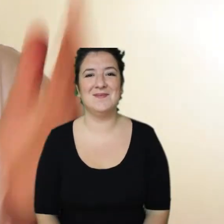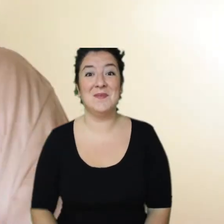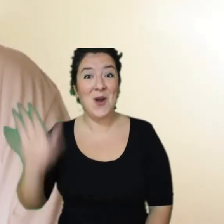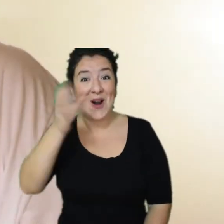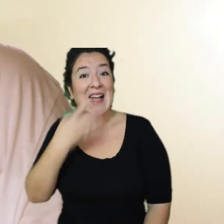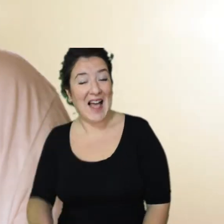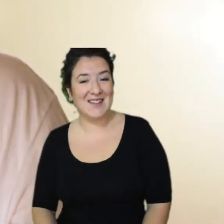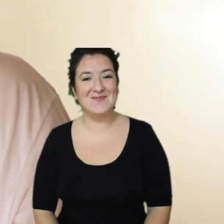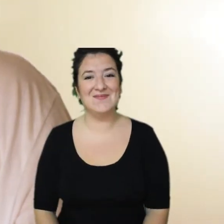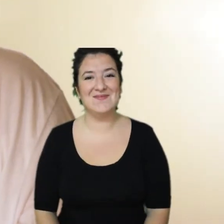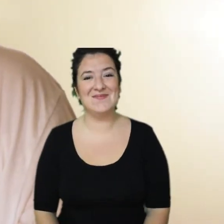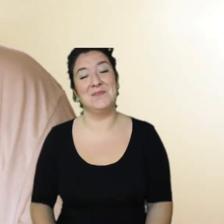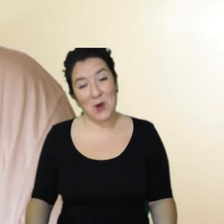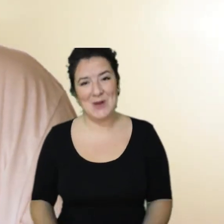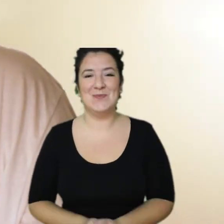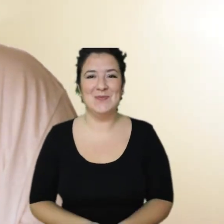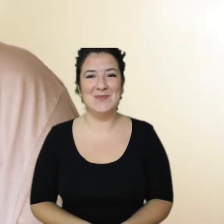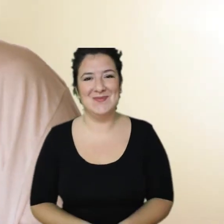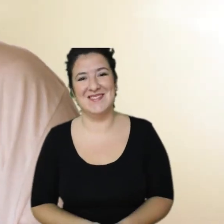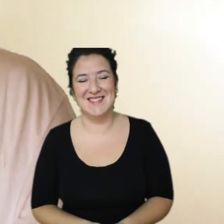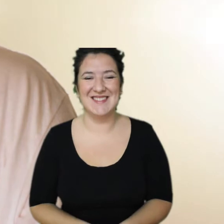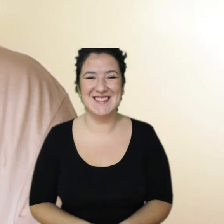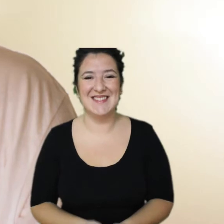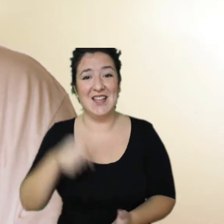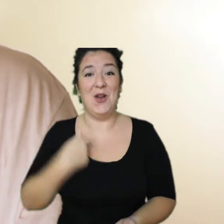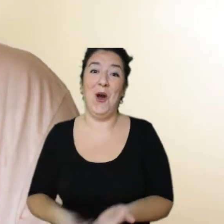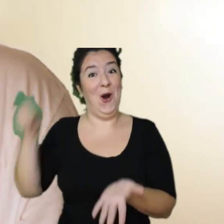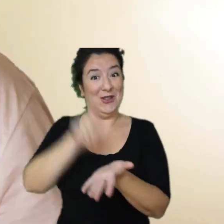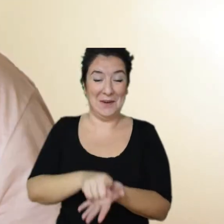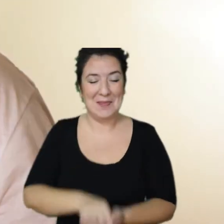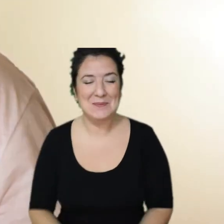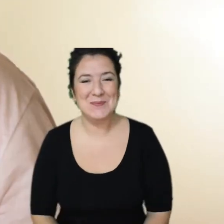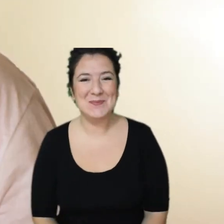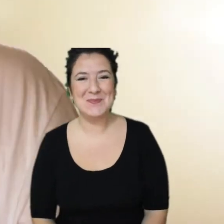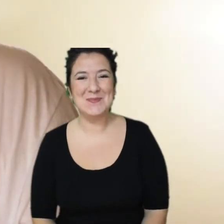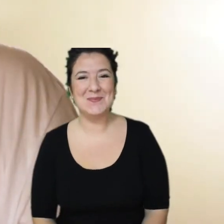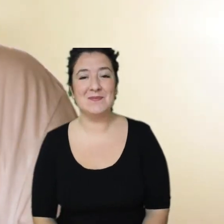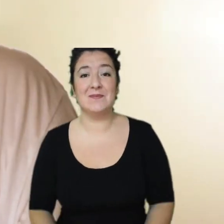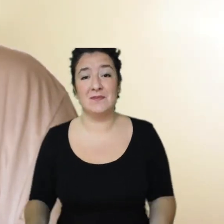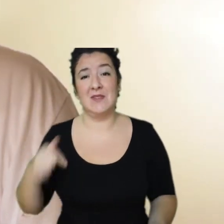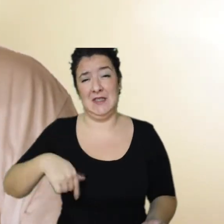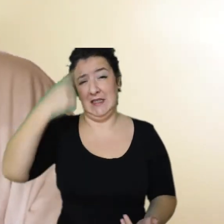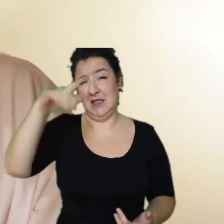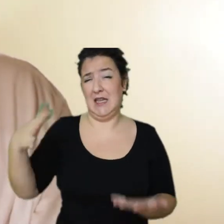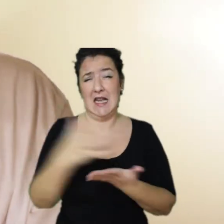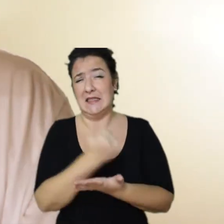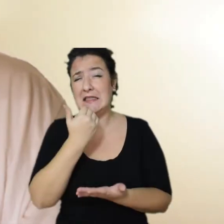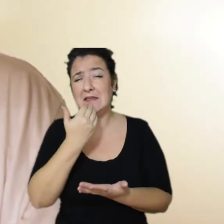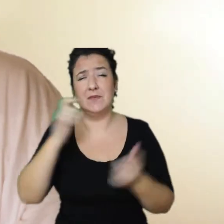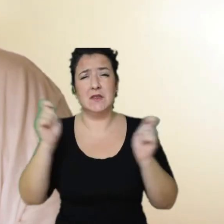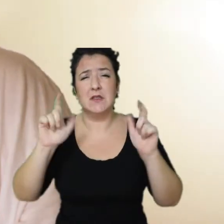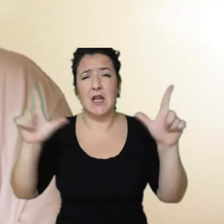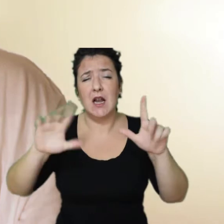Hola, tal? Bueno, aquí estoy de nuevo. A pesar de que hoy en día casi todos los